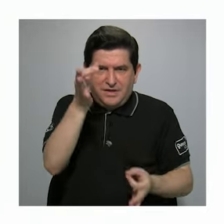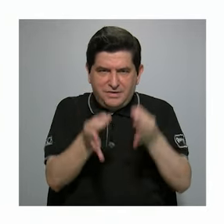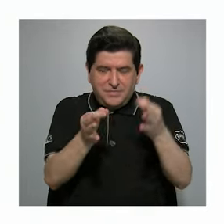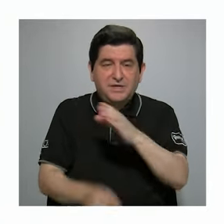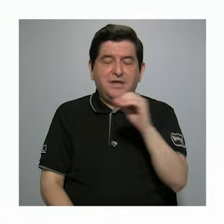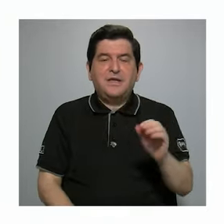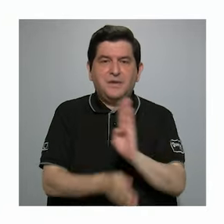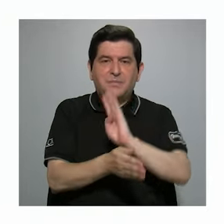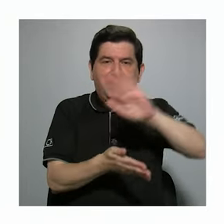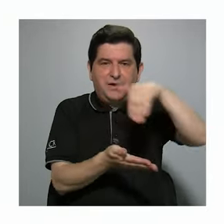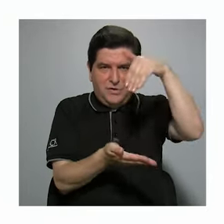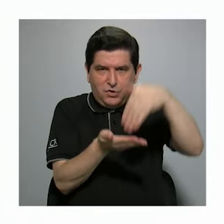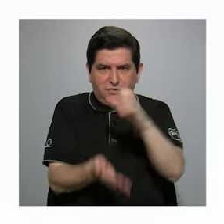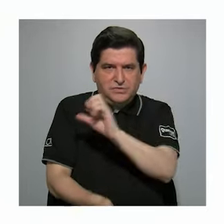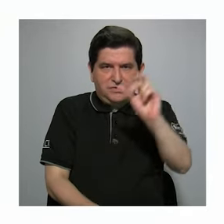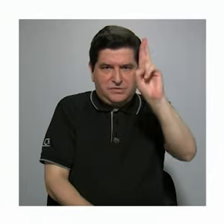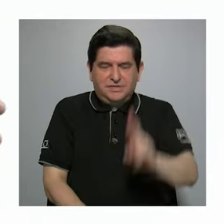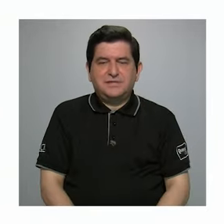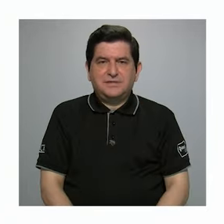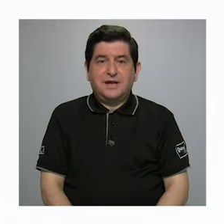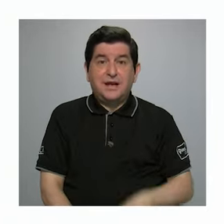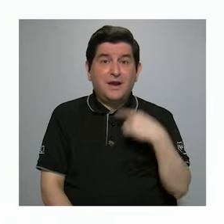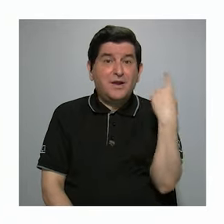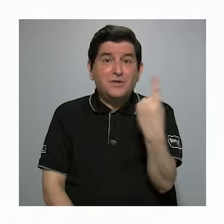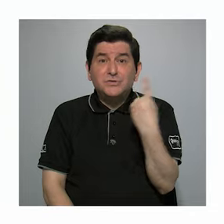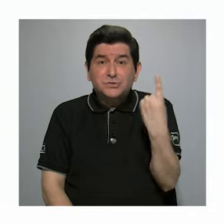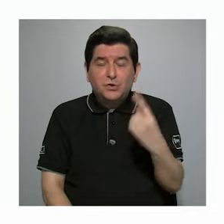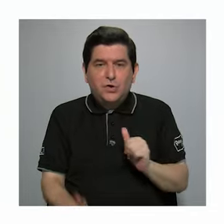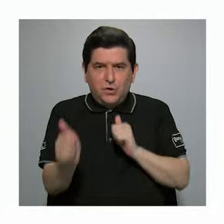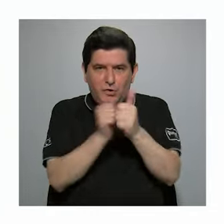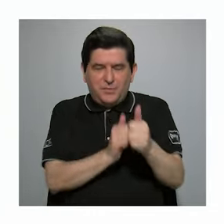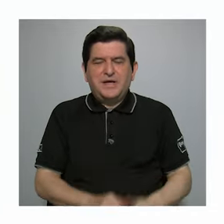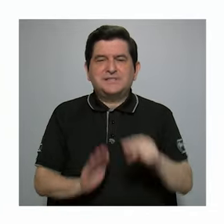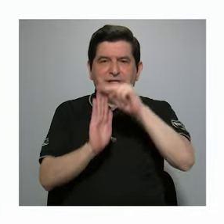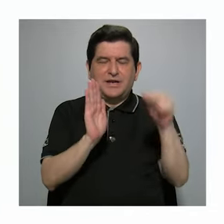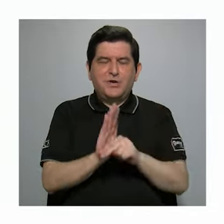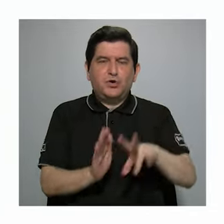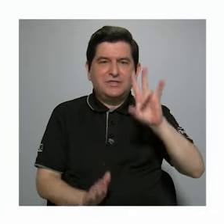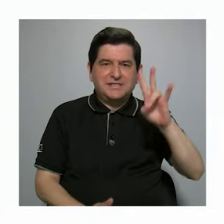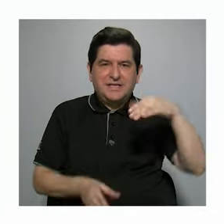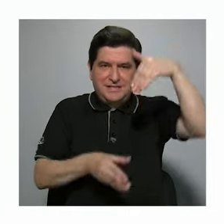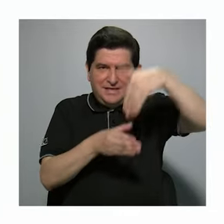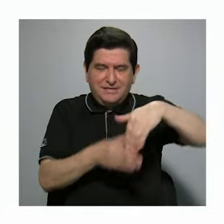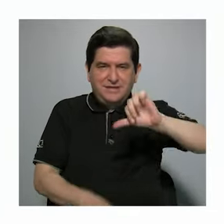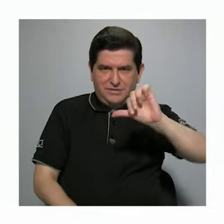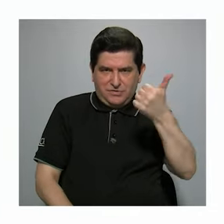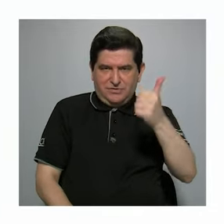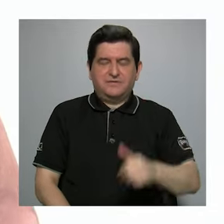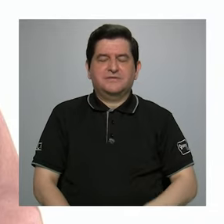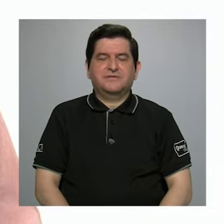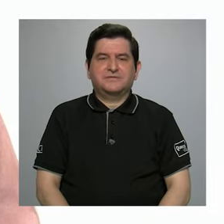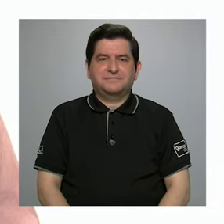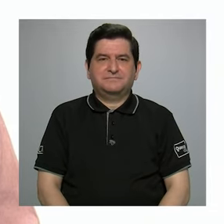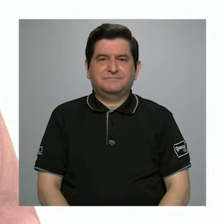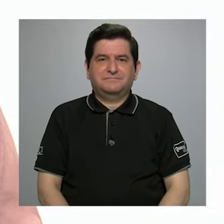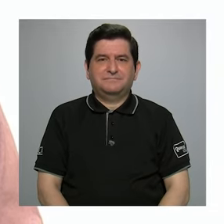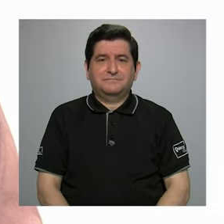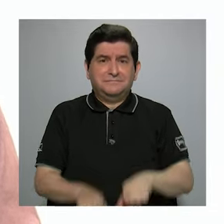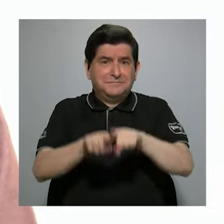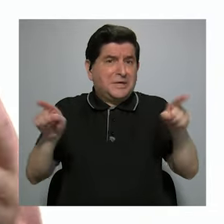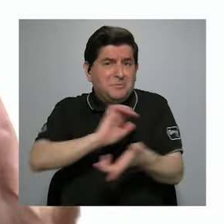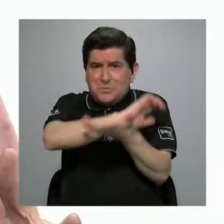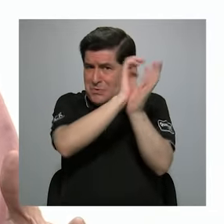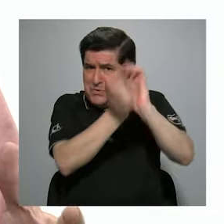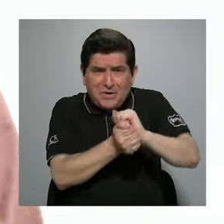Judicial y el Banco Central de Costa Rica las únicas que superan la nota 7 de 10 posibles. Tampoco hubo